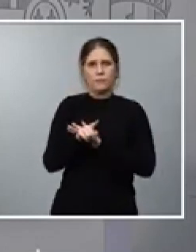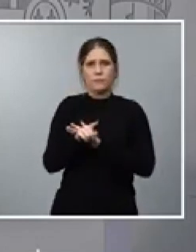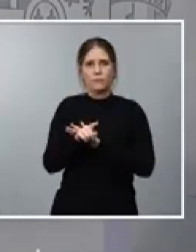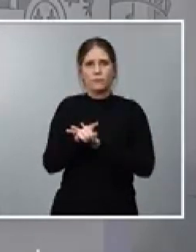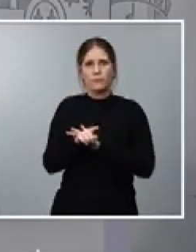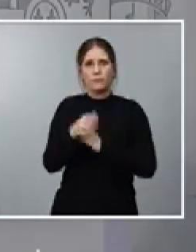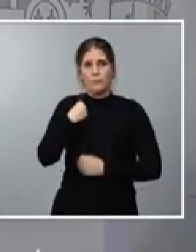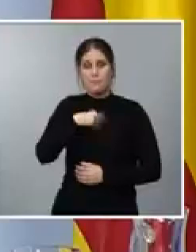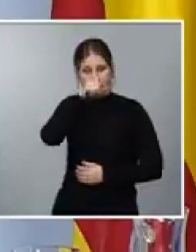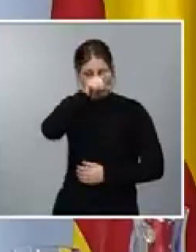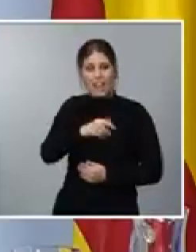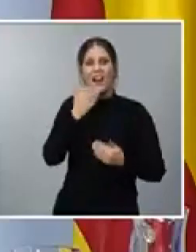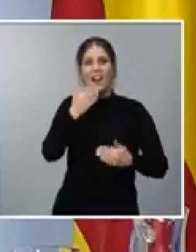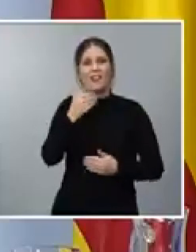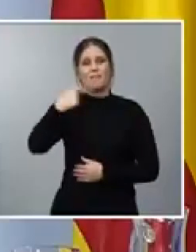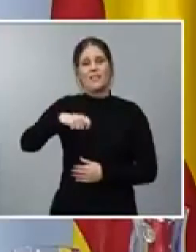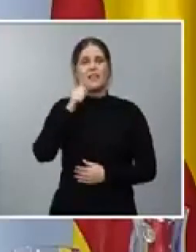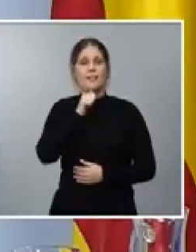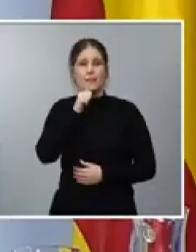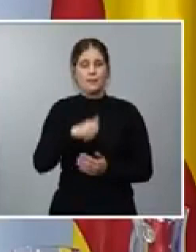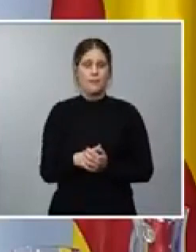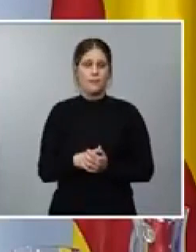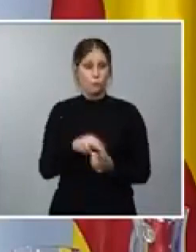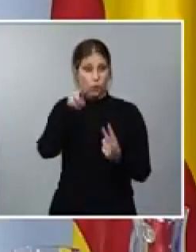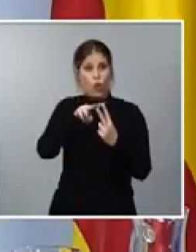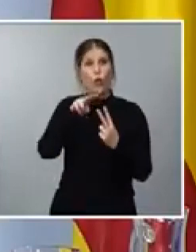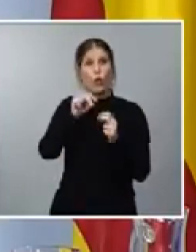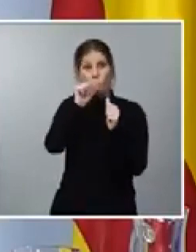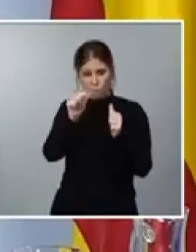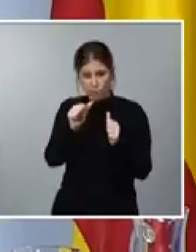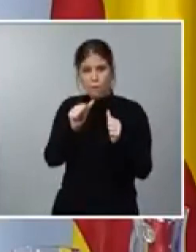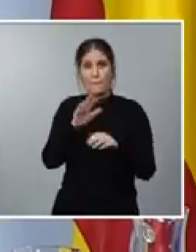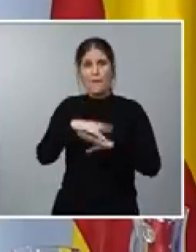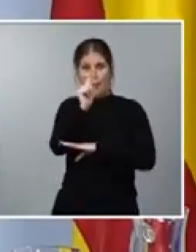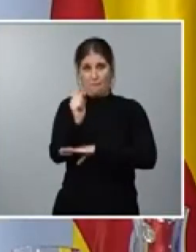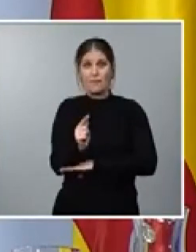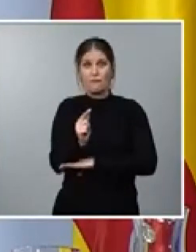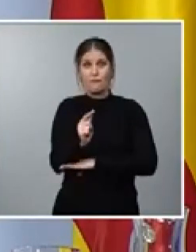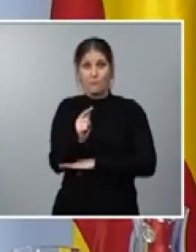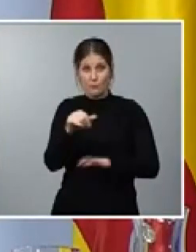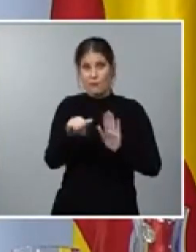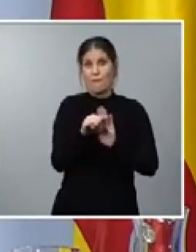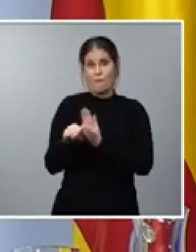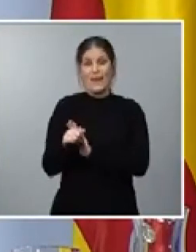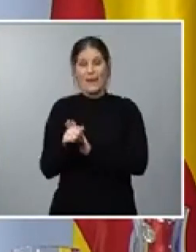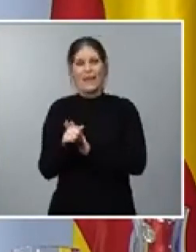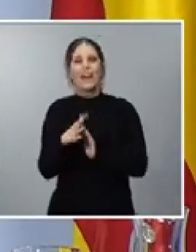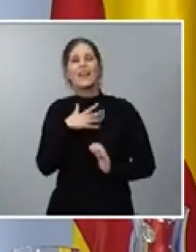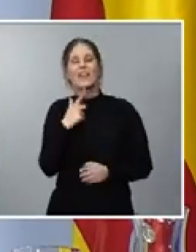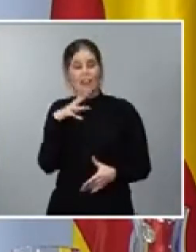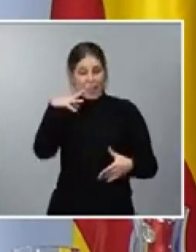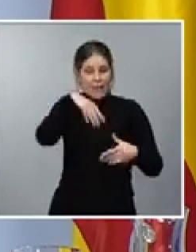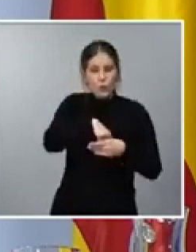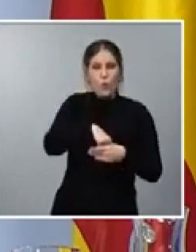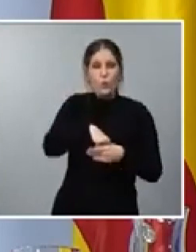al presidente Sánchez. Por eso, hay dos formas de aproximarnos a estos presupuestos en función de si incluimos o no los